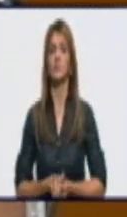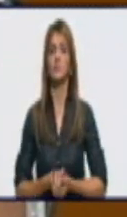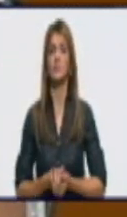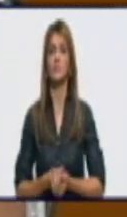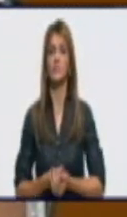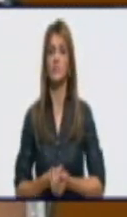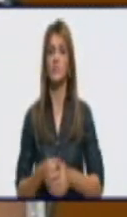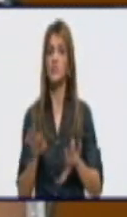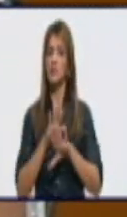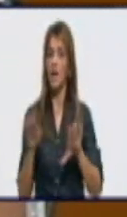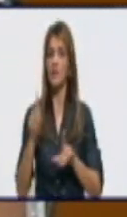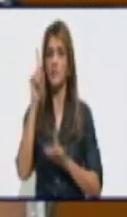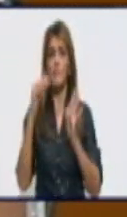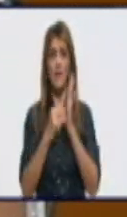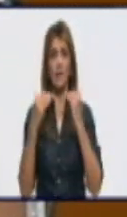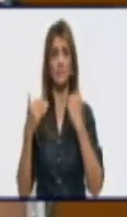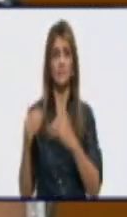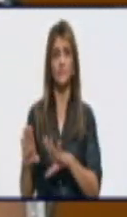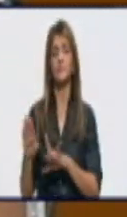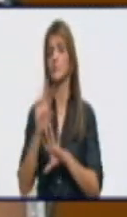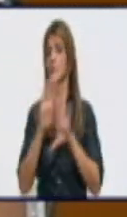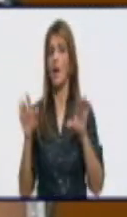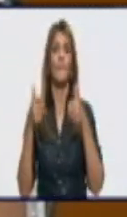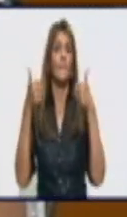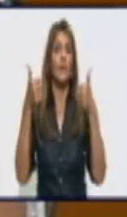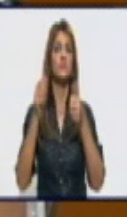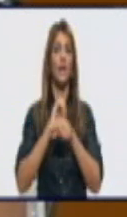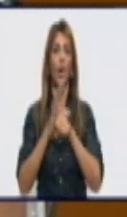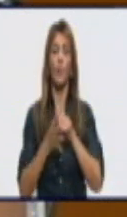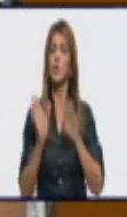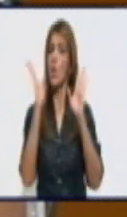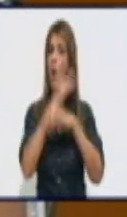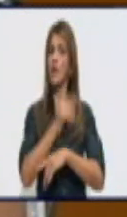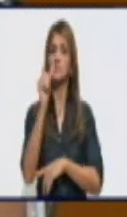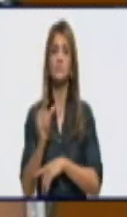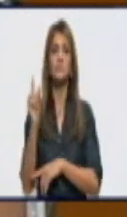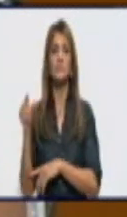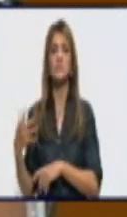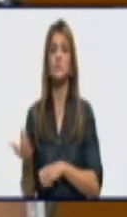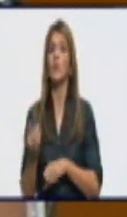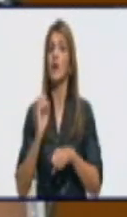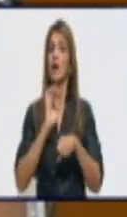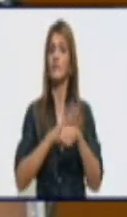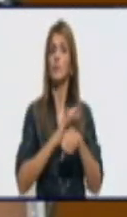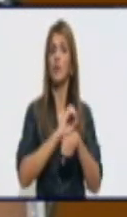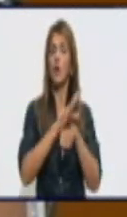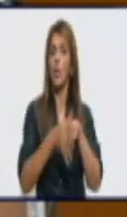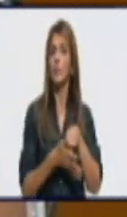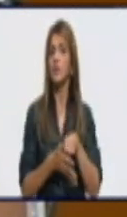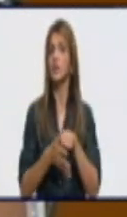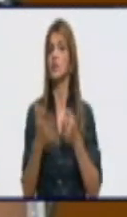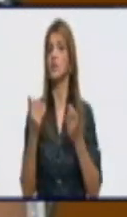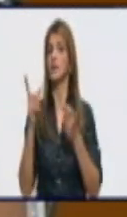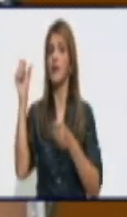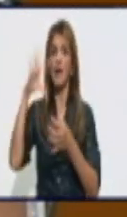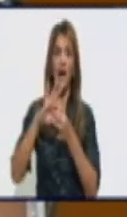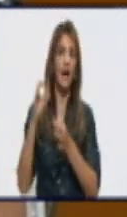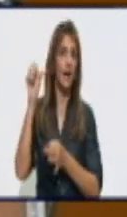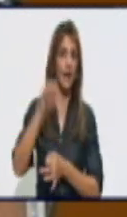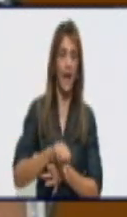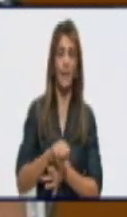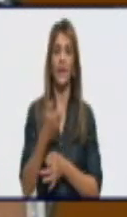pacientes recuperados de la COVID. No hay pacientes graves ni críticos. La provincia acumula 13 fallecidos y